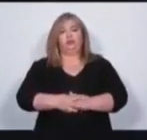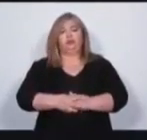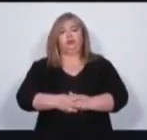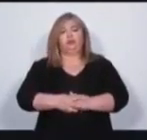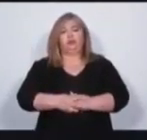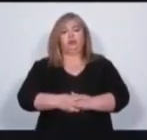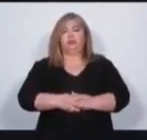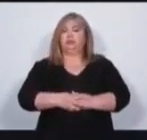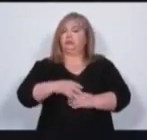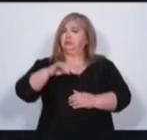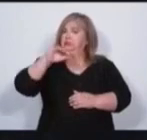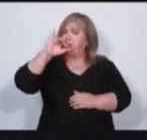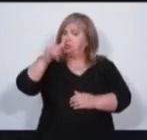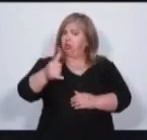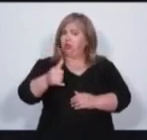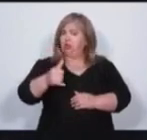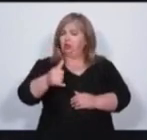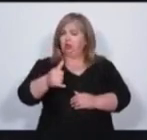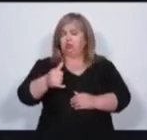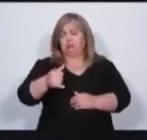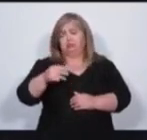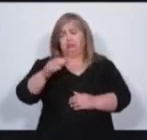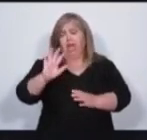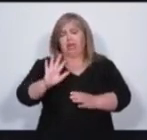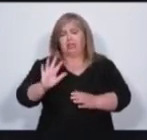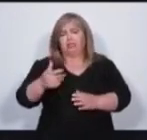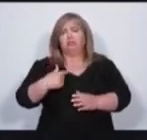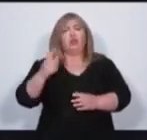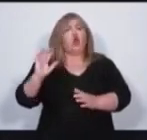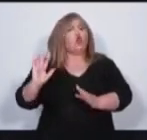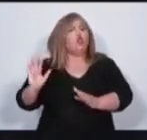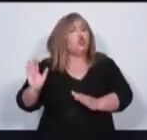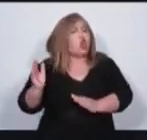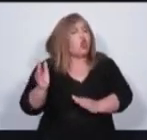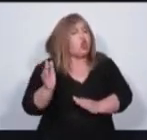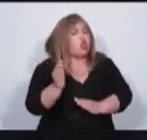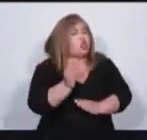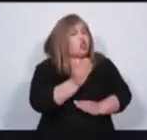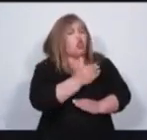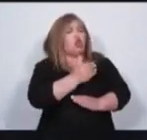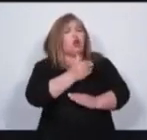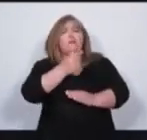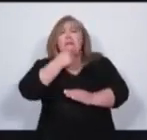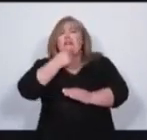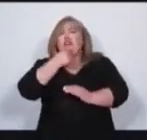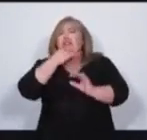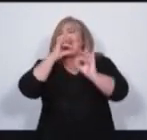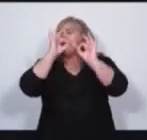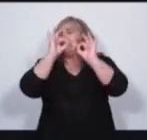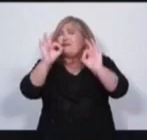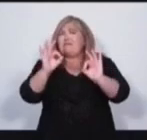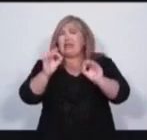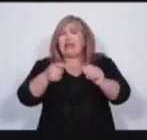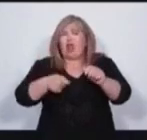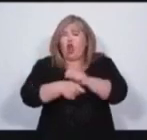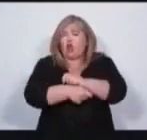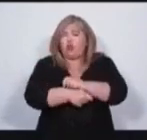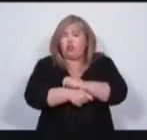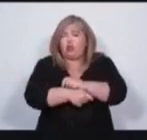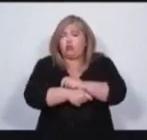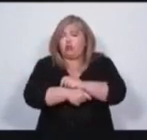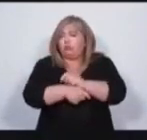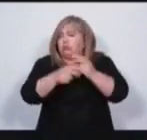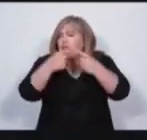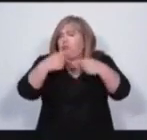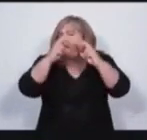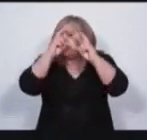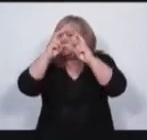Por supuesto que sí, pero se tiene que aplicar a todos. Mendoza está llena de casos de corrupción que no se investigan. ¿No les parece raro